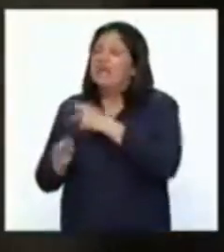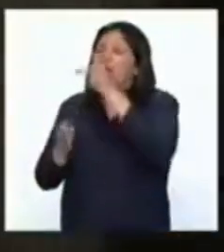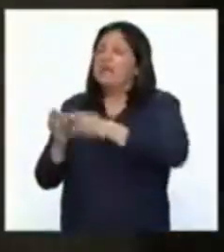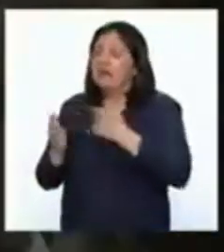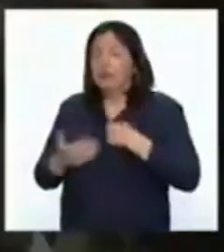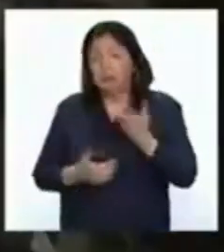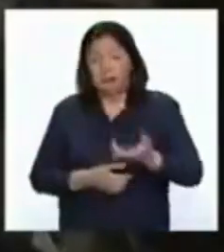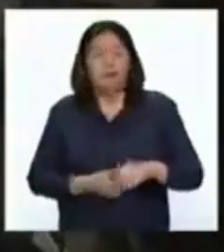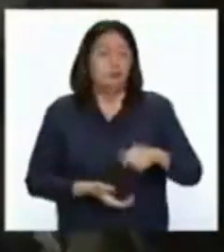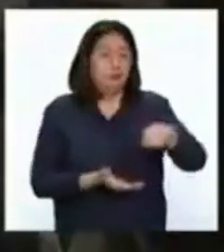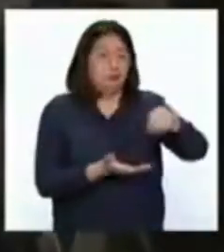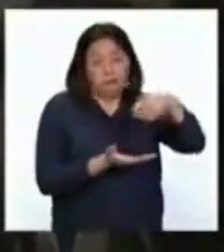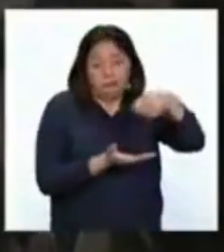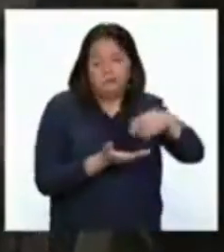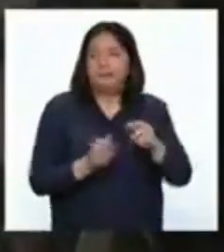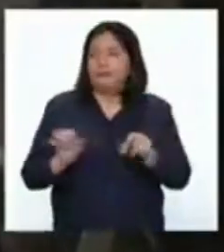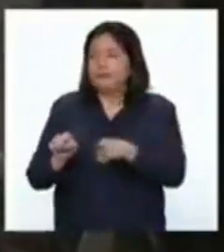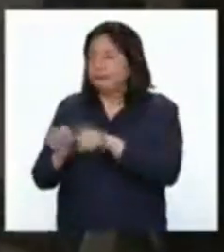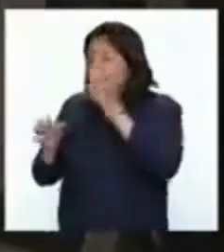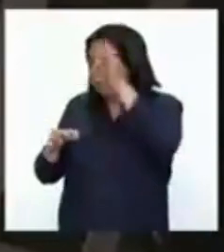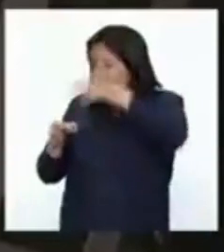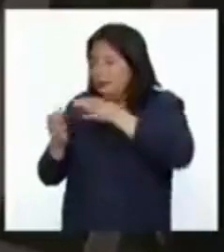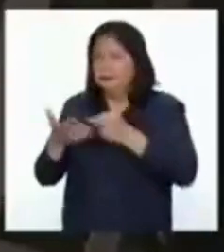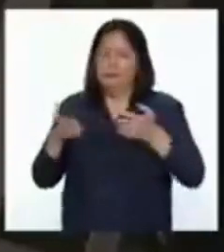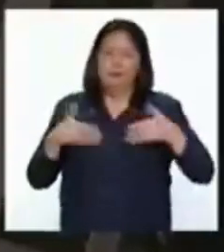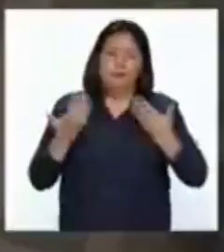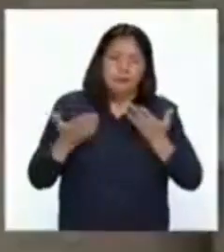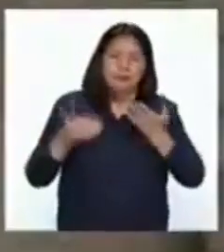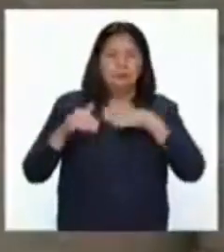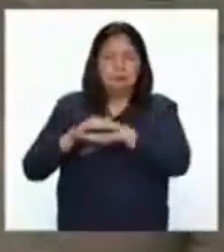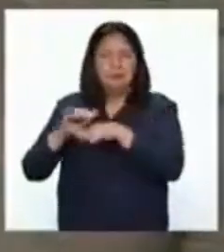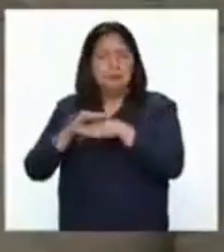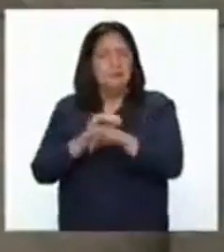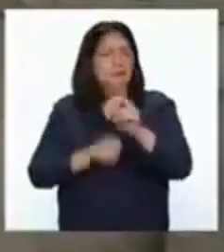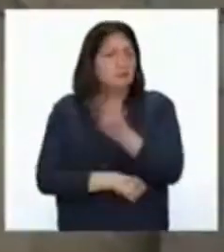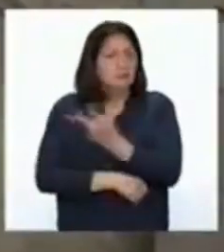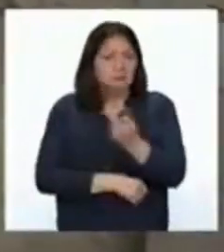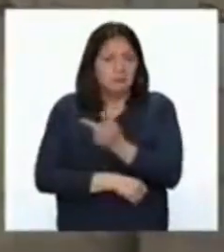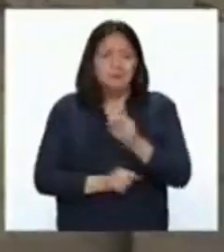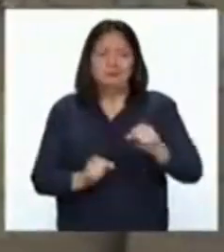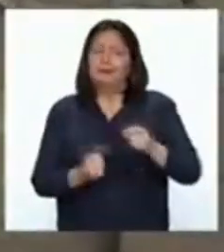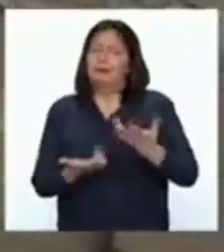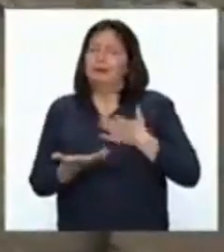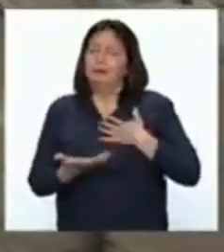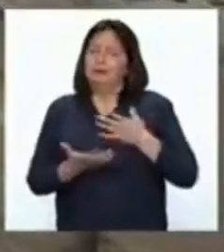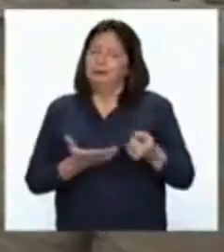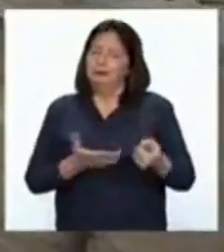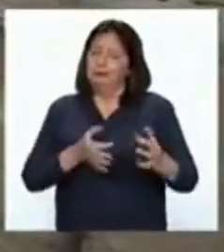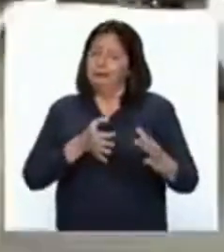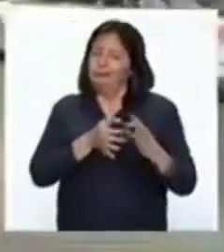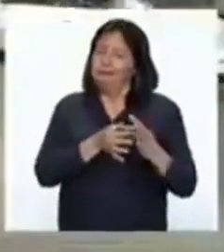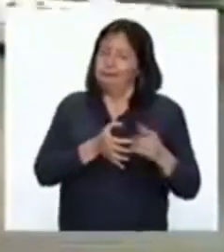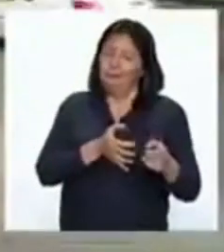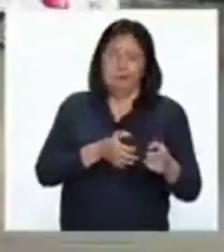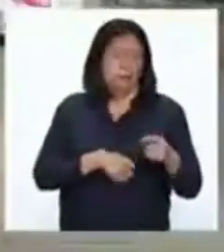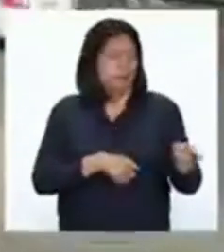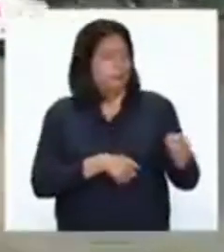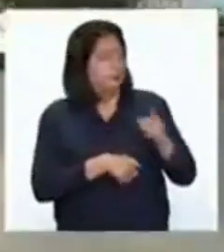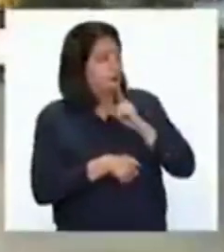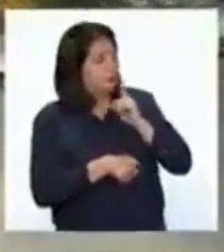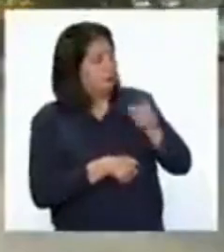oportunidad de ingresar a los dos, pero por este apego que tuve y esta experiencia que ya tuve en el centro de salud con mi padre,